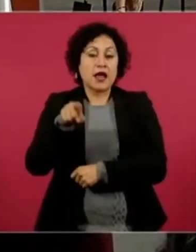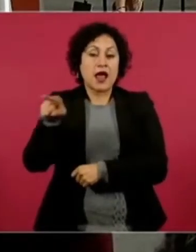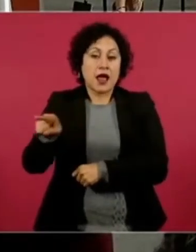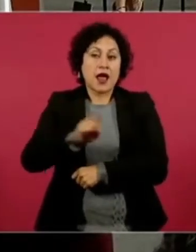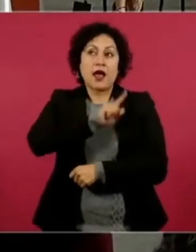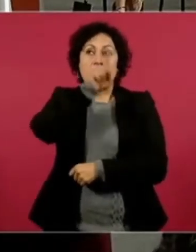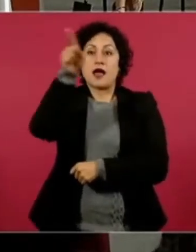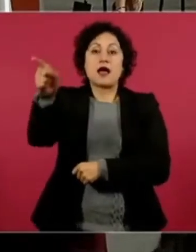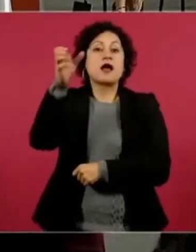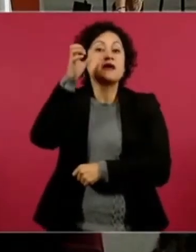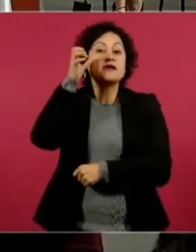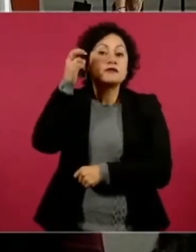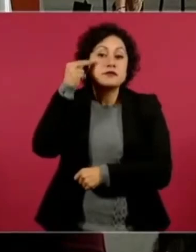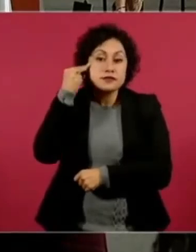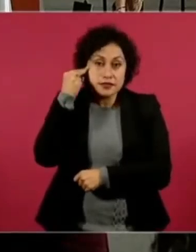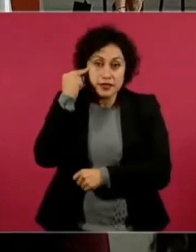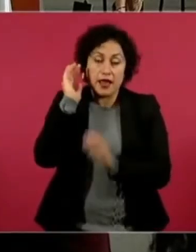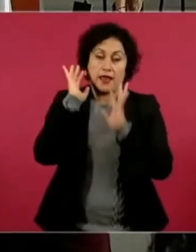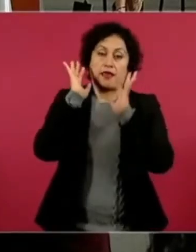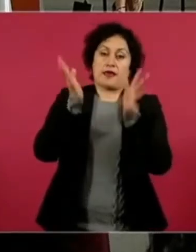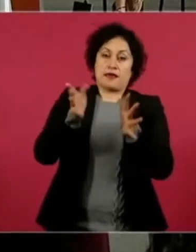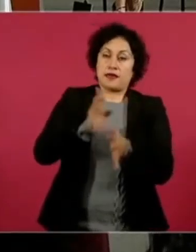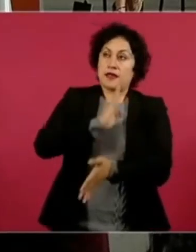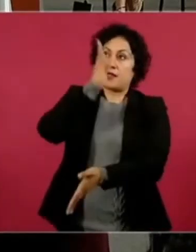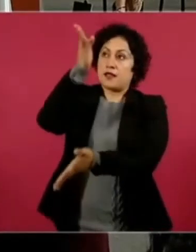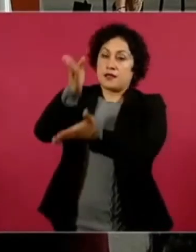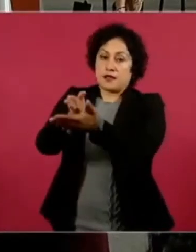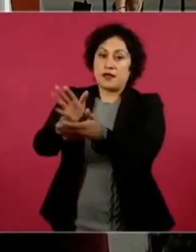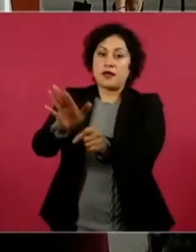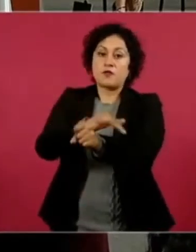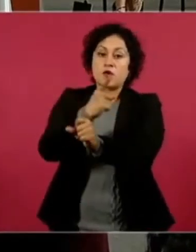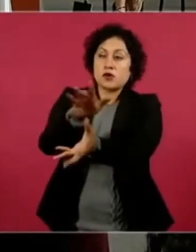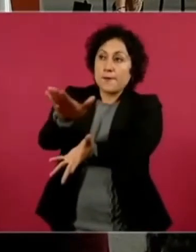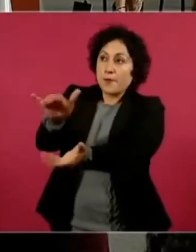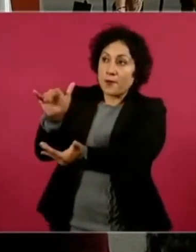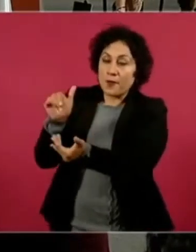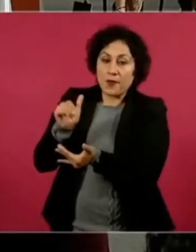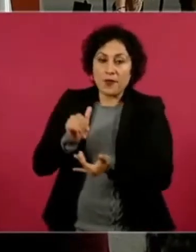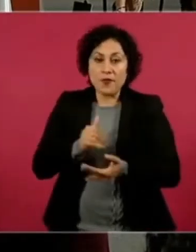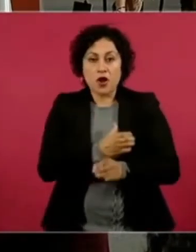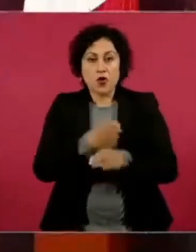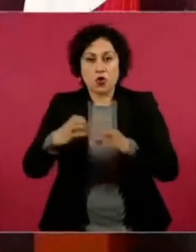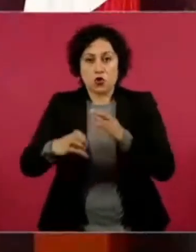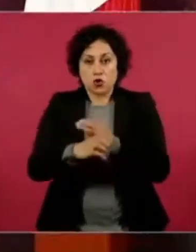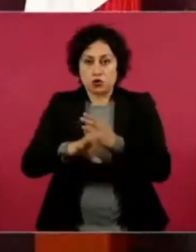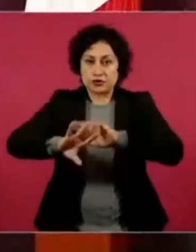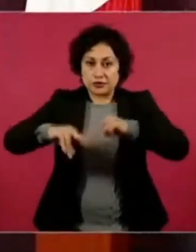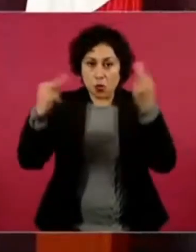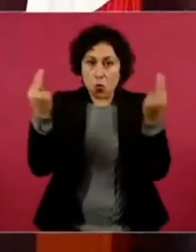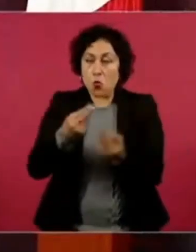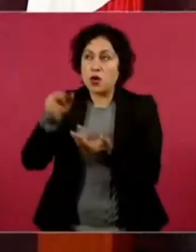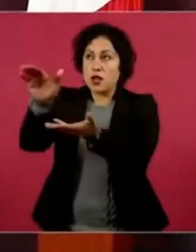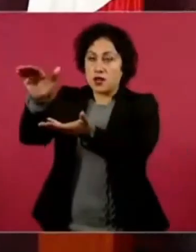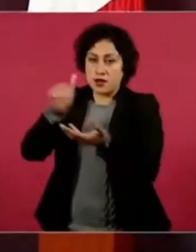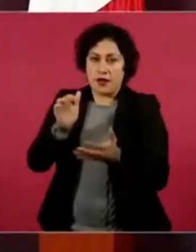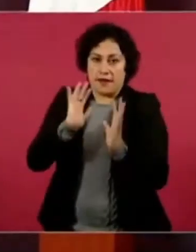necesitamos tener todos los electrodomésticos lo más pronto posible.